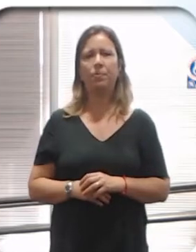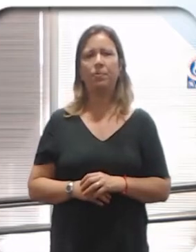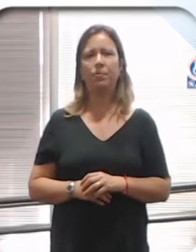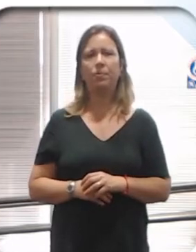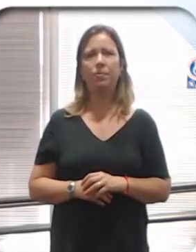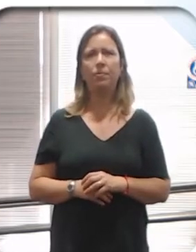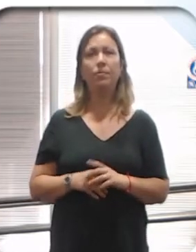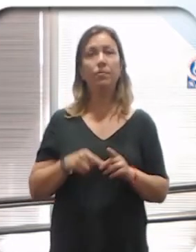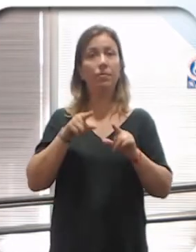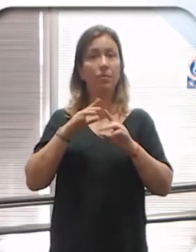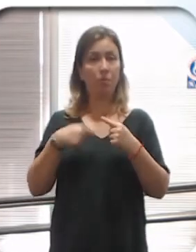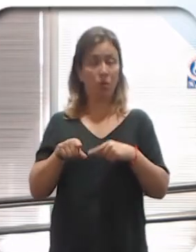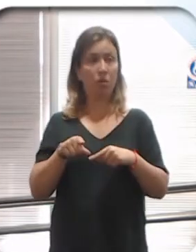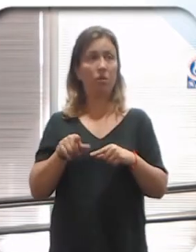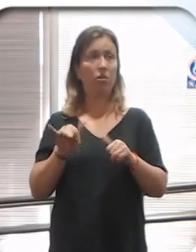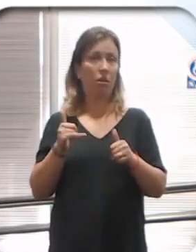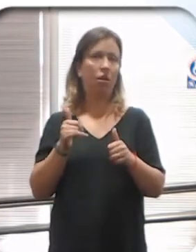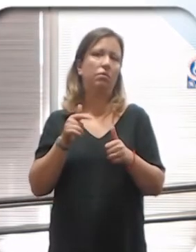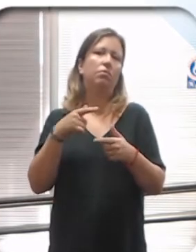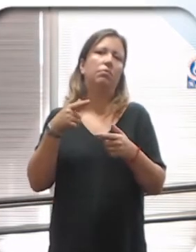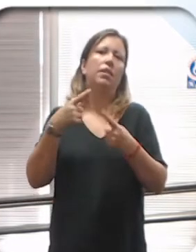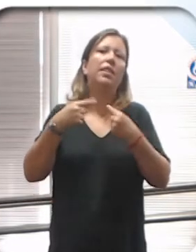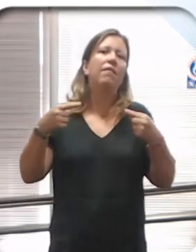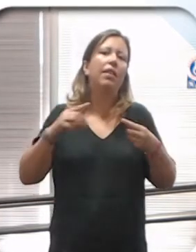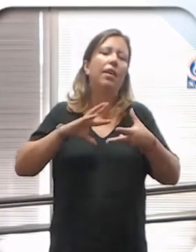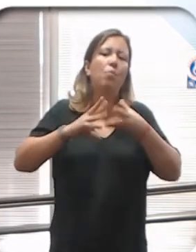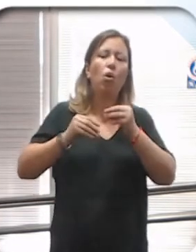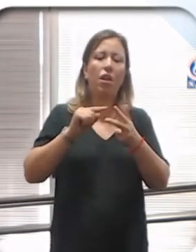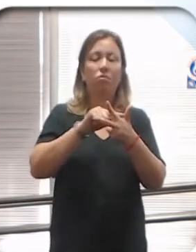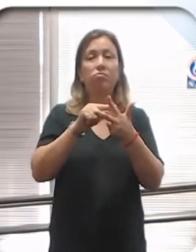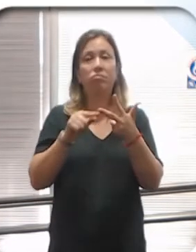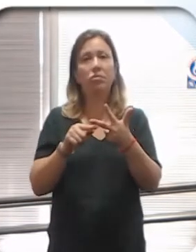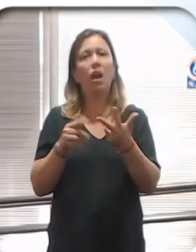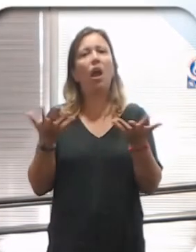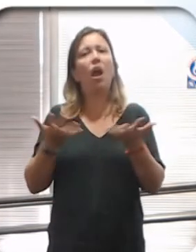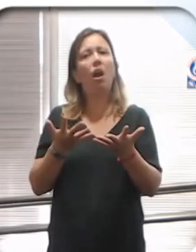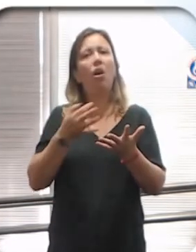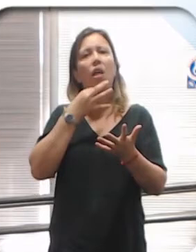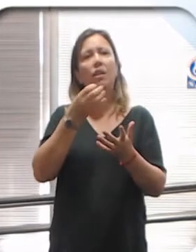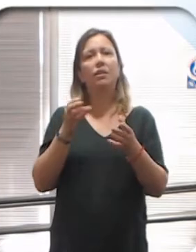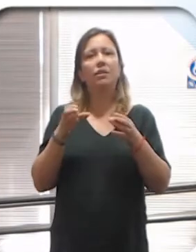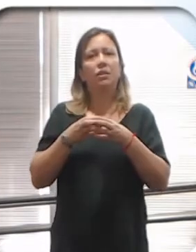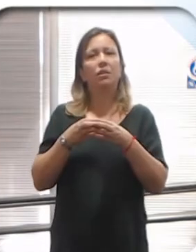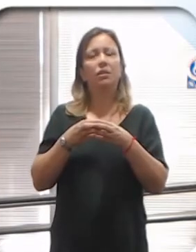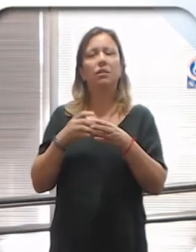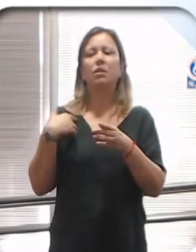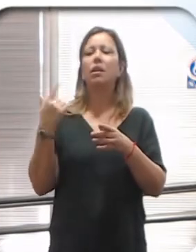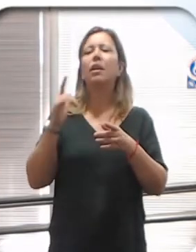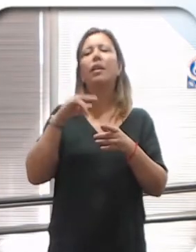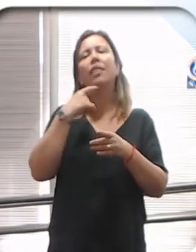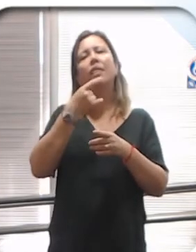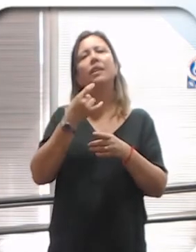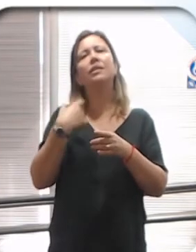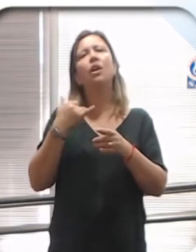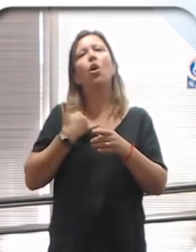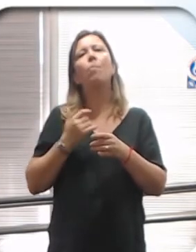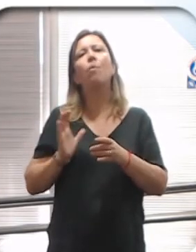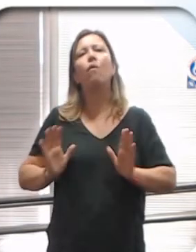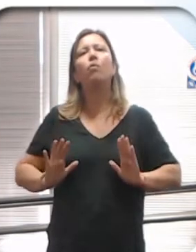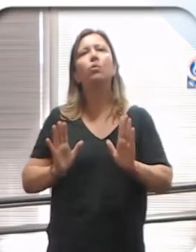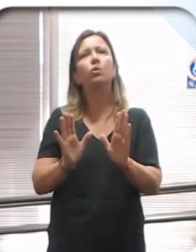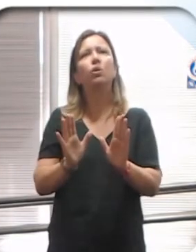Bien, por esto, por todo esto de los modelos, aparece la OMS, forma la clasificación internacional del